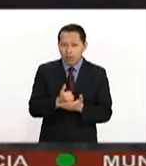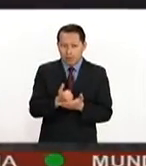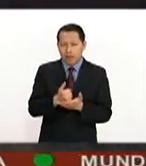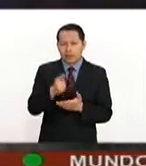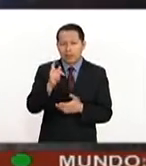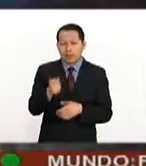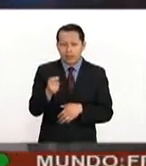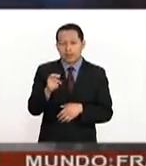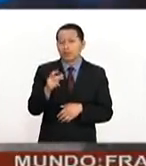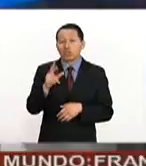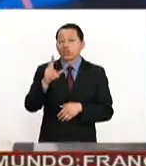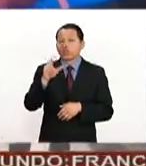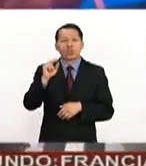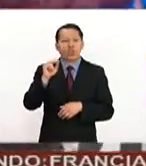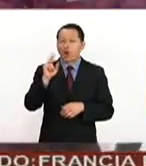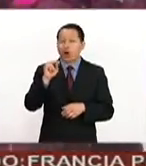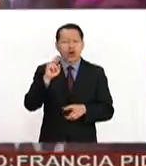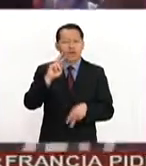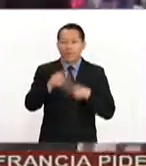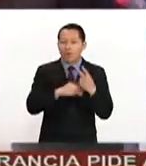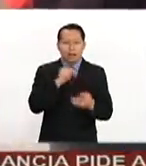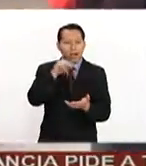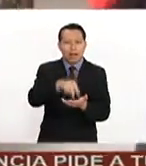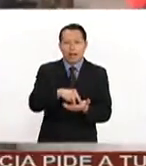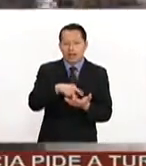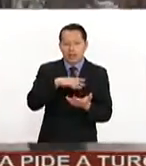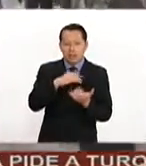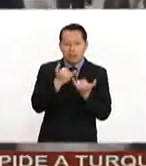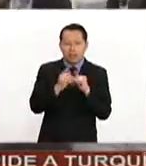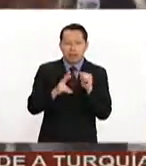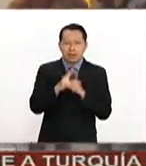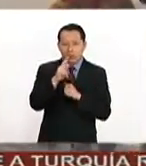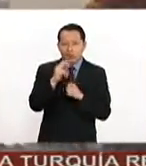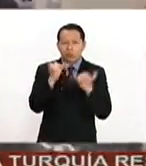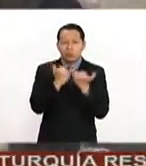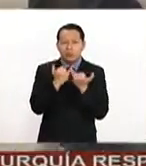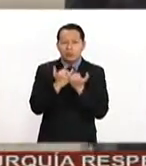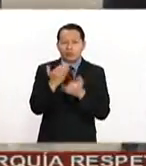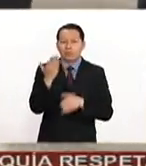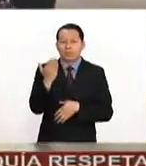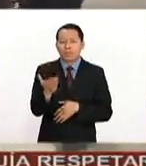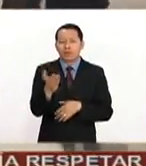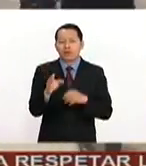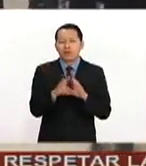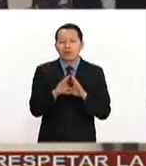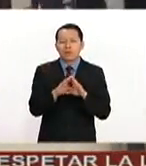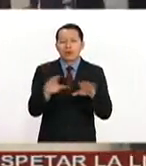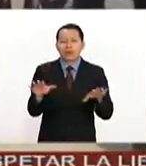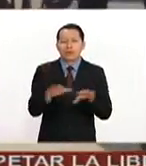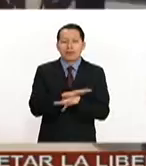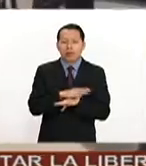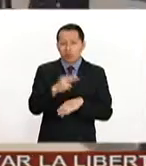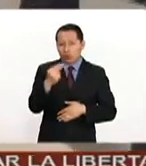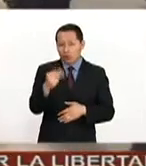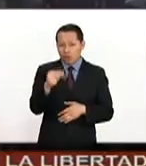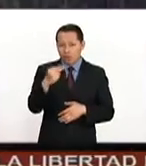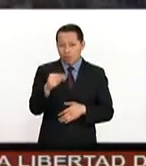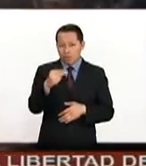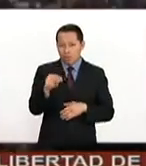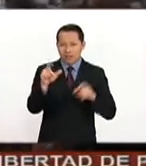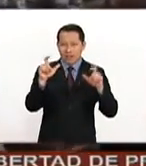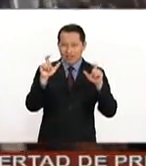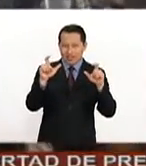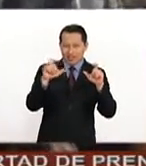Robertson, no asistió a esta ceremonia de inauguración. Incluso ha pedido cambiar el apellido, el nombre del